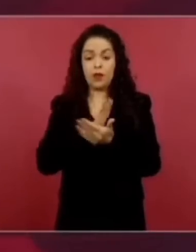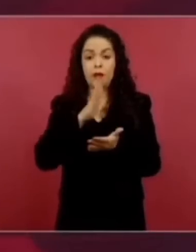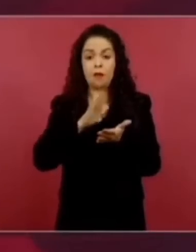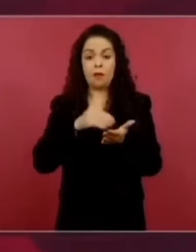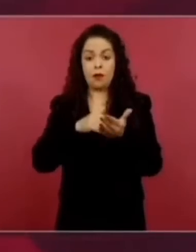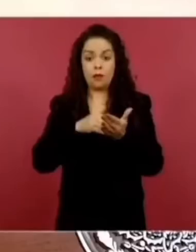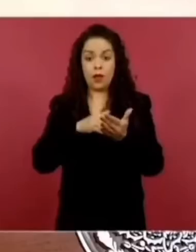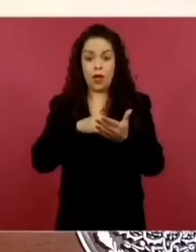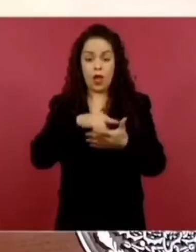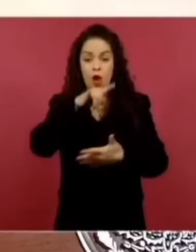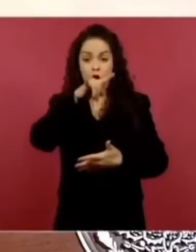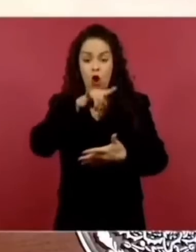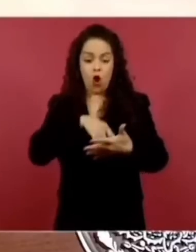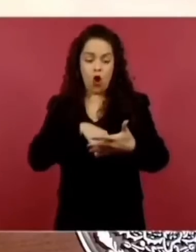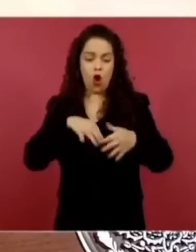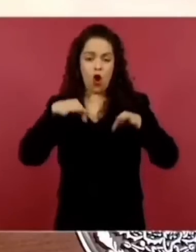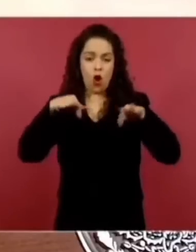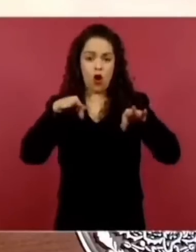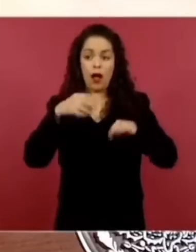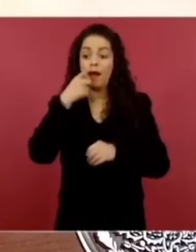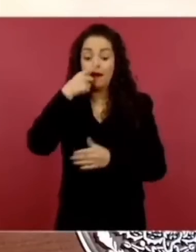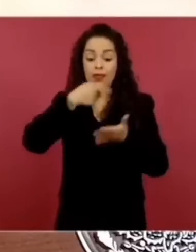que sí